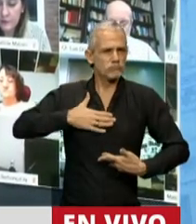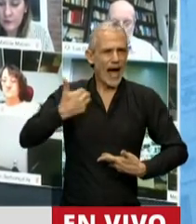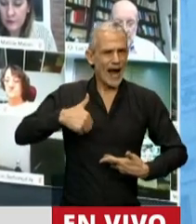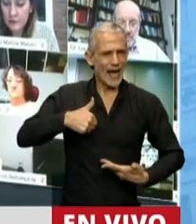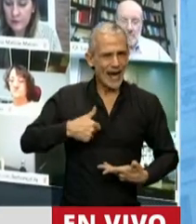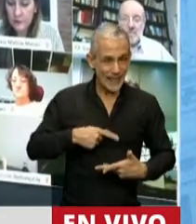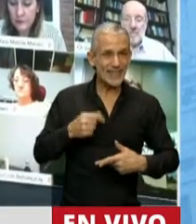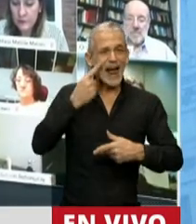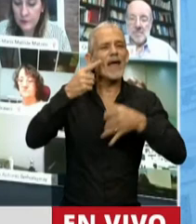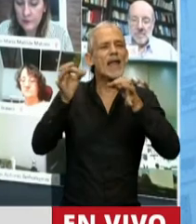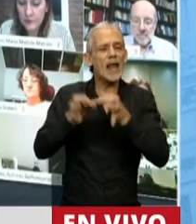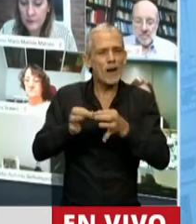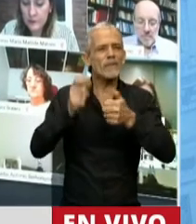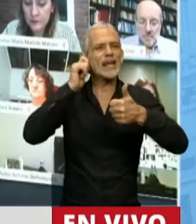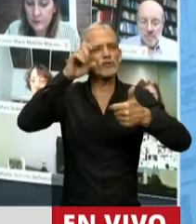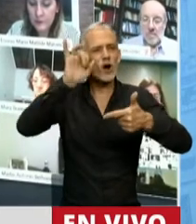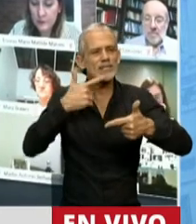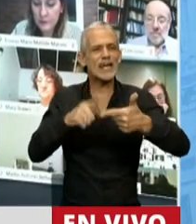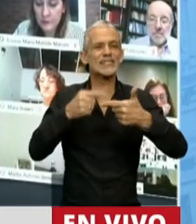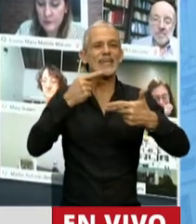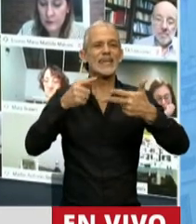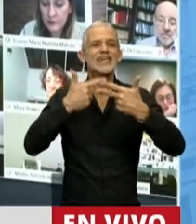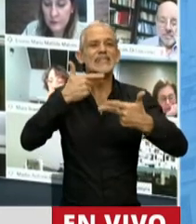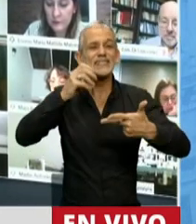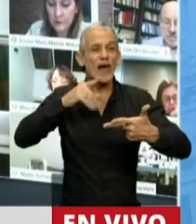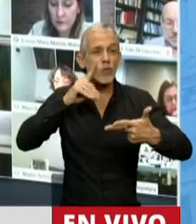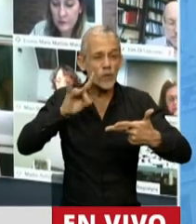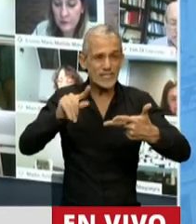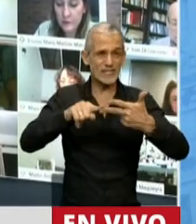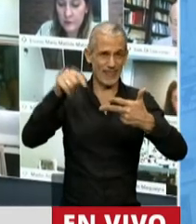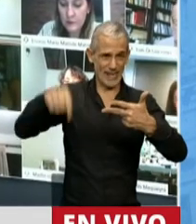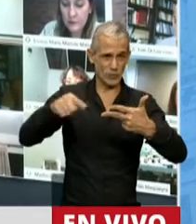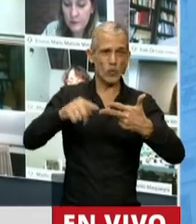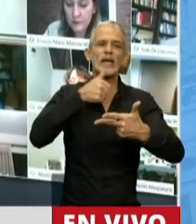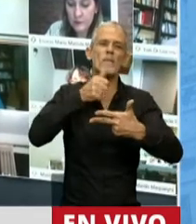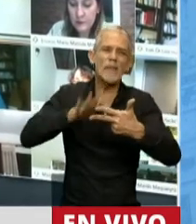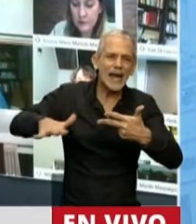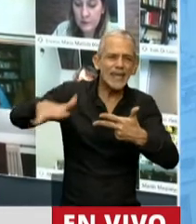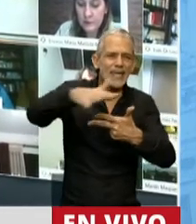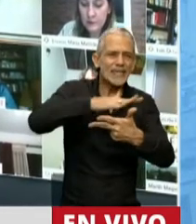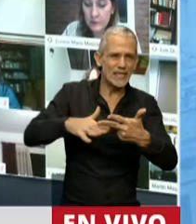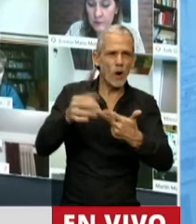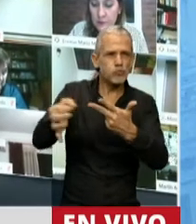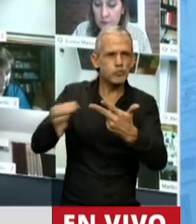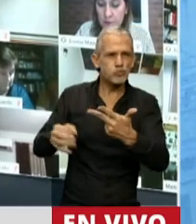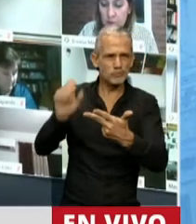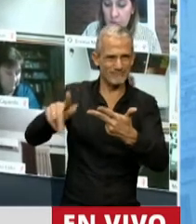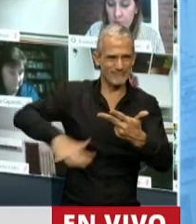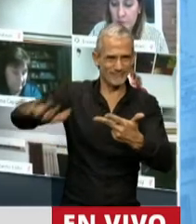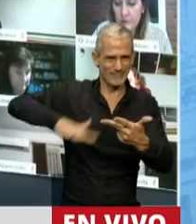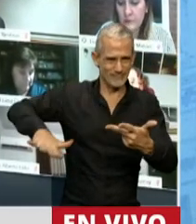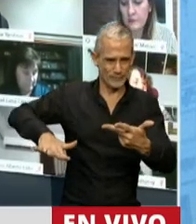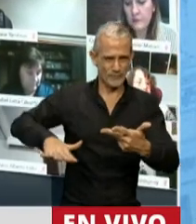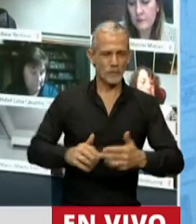de las Islas Malvinas, Georgia del Sur y San Luis del Sur y de los espacios marítimos e insulares correspondientes.